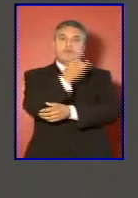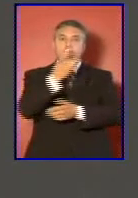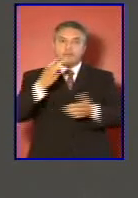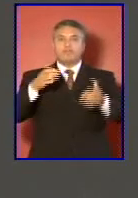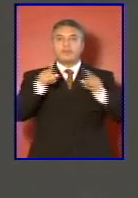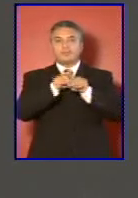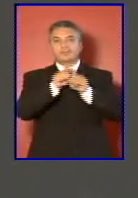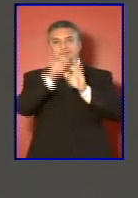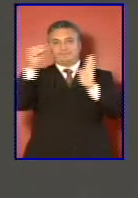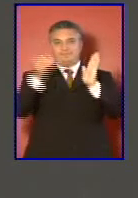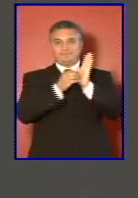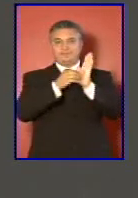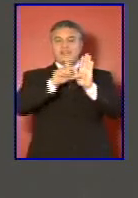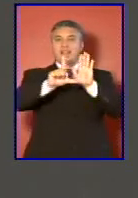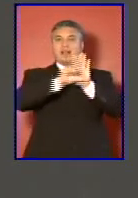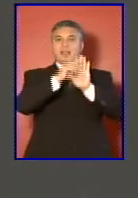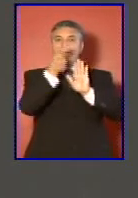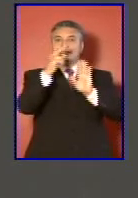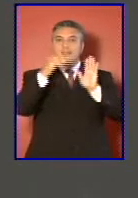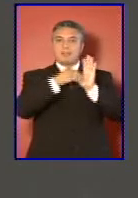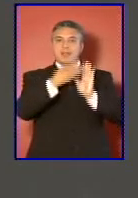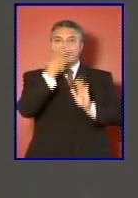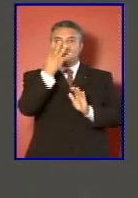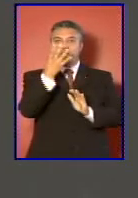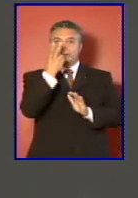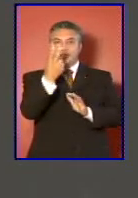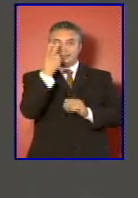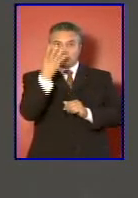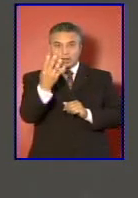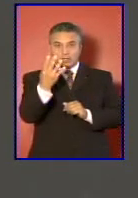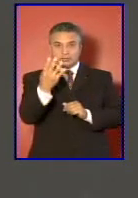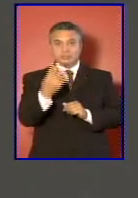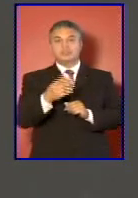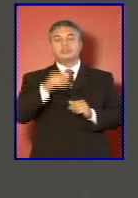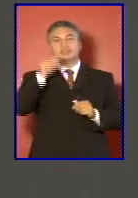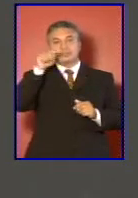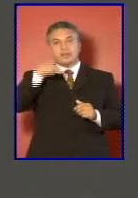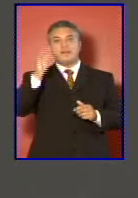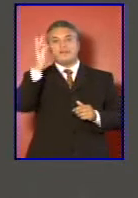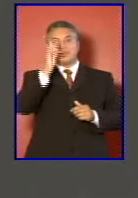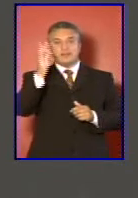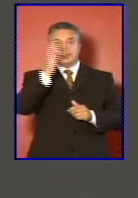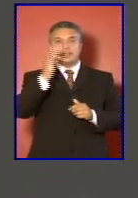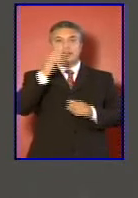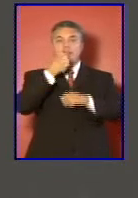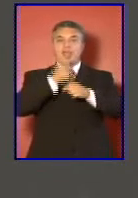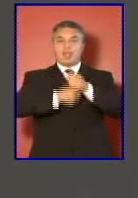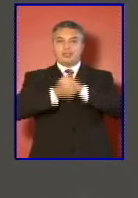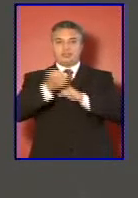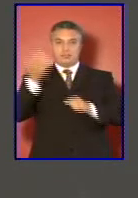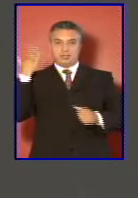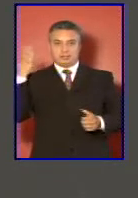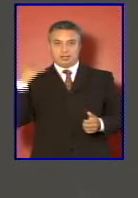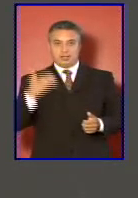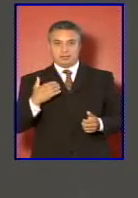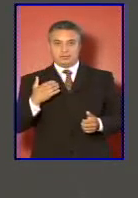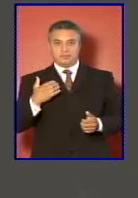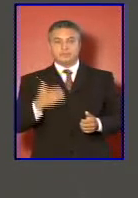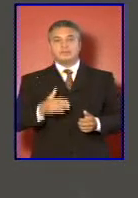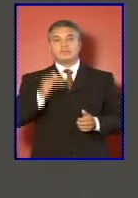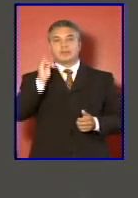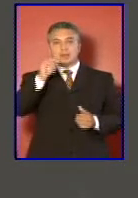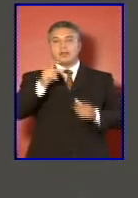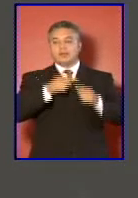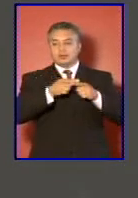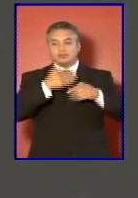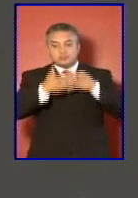promulgación de la Ley 20.424 en febrero del año pasado que genera